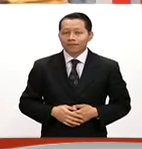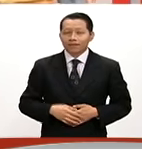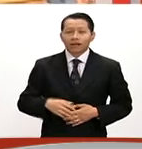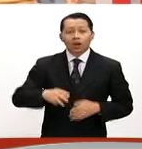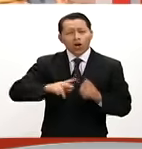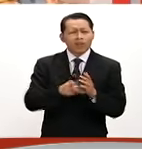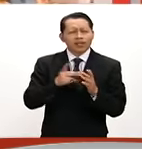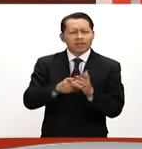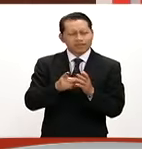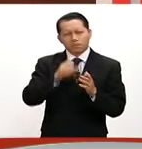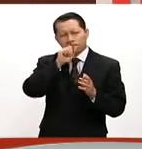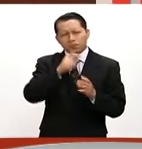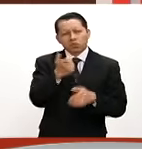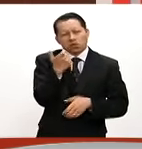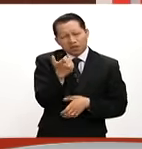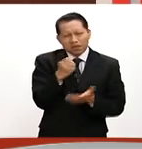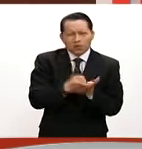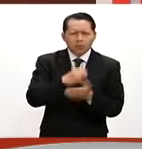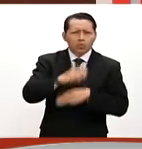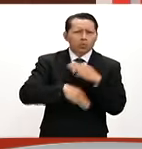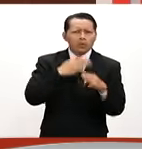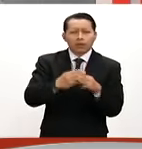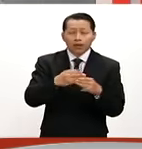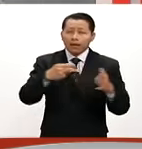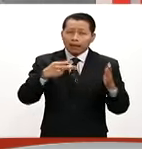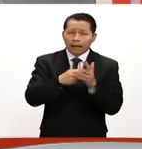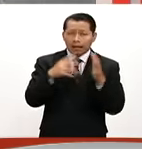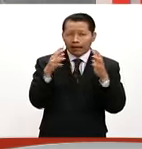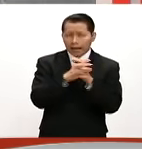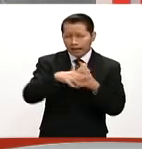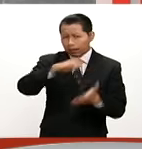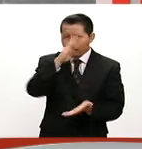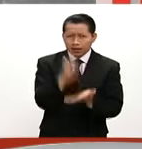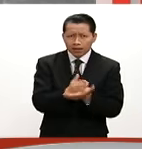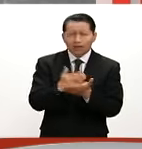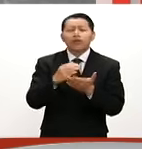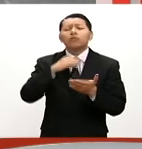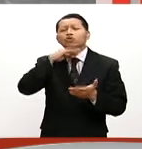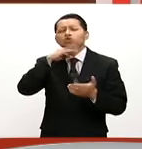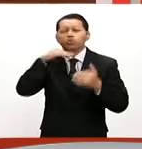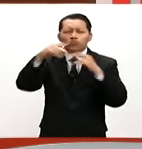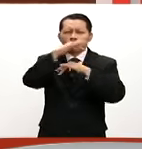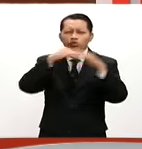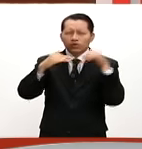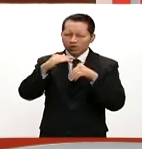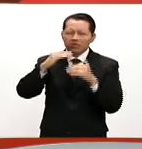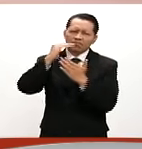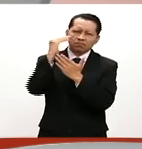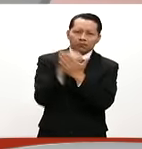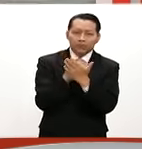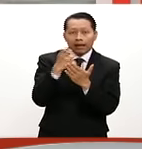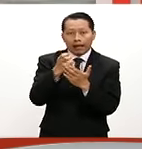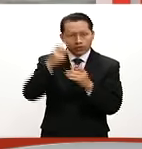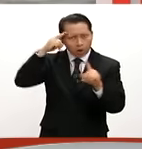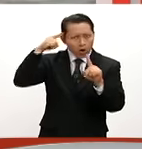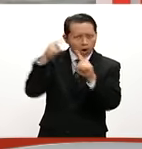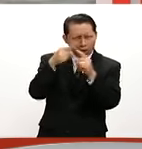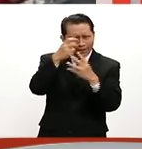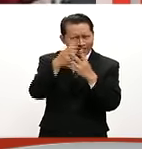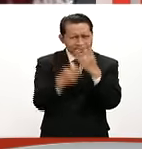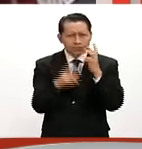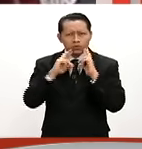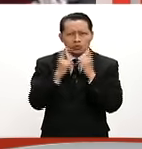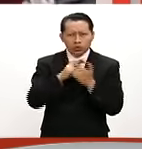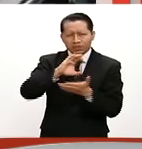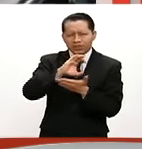Reactivar la economía mundial, terminar con la guerra en Siria y emisión de gases contaminantes objetivos de la reunión en China. La CENTE